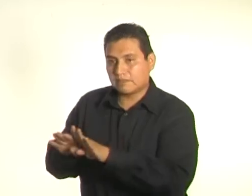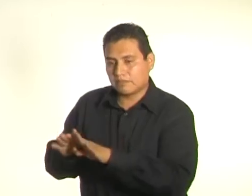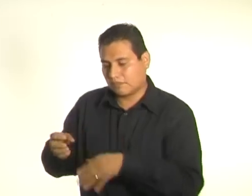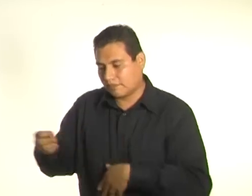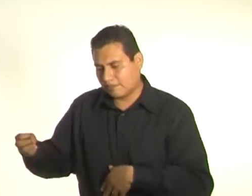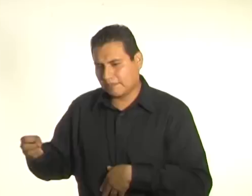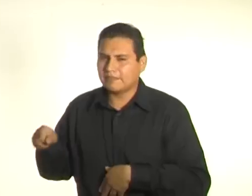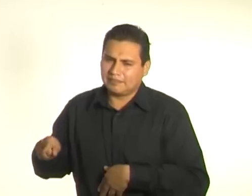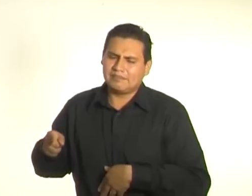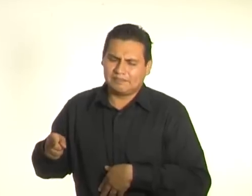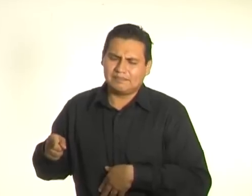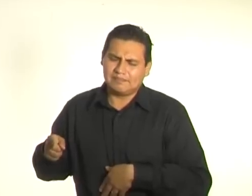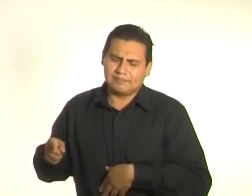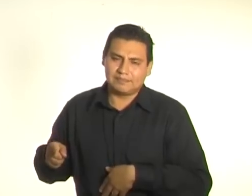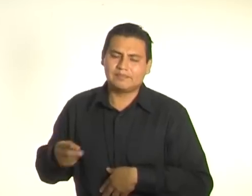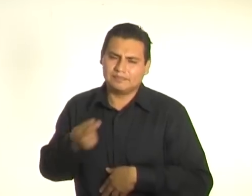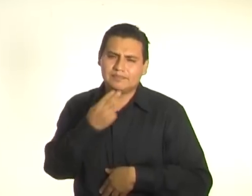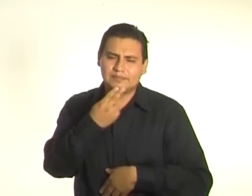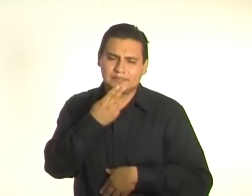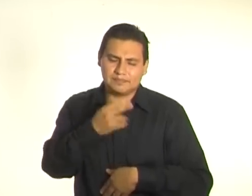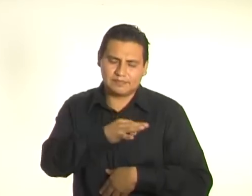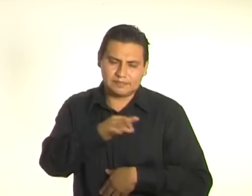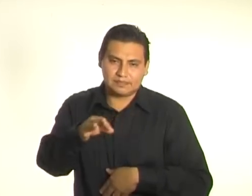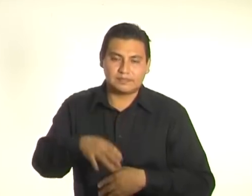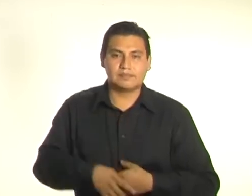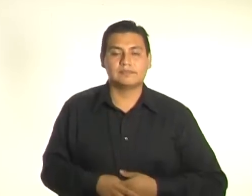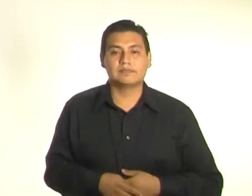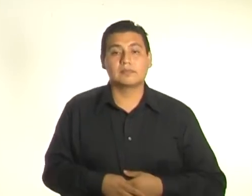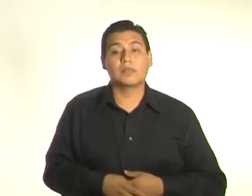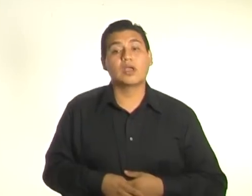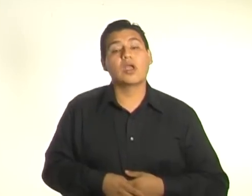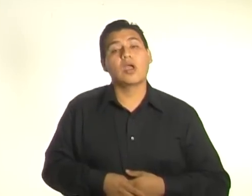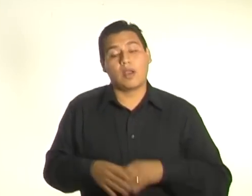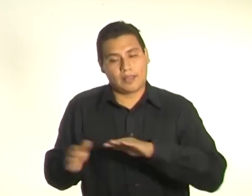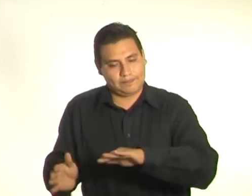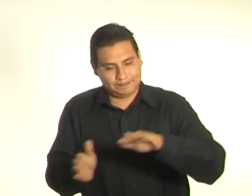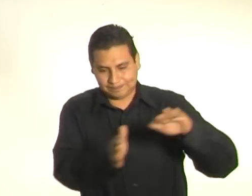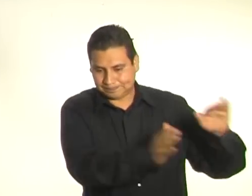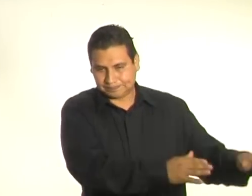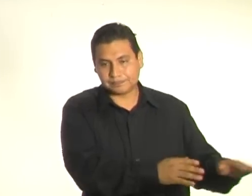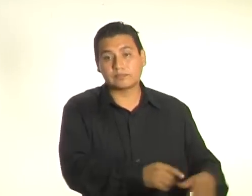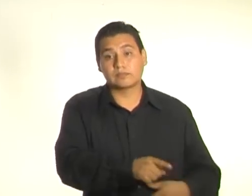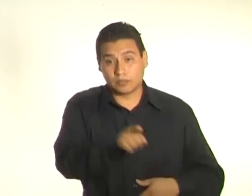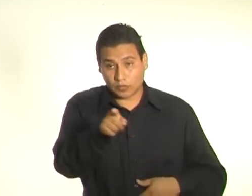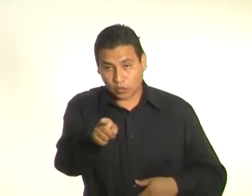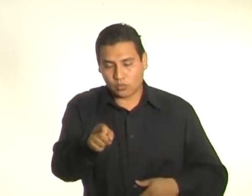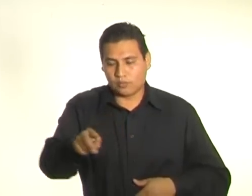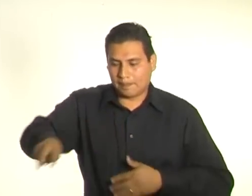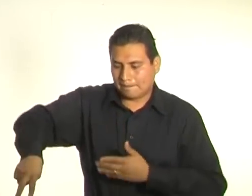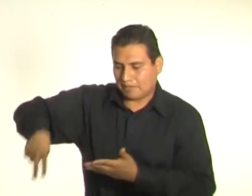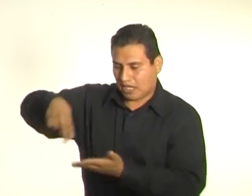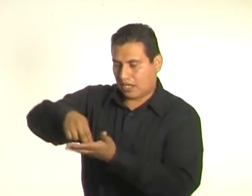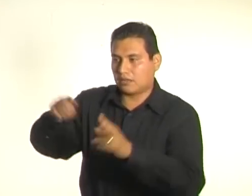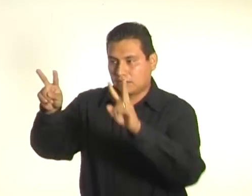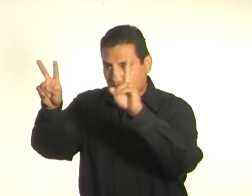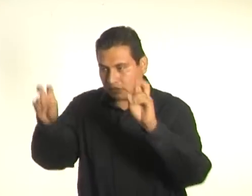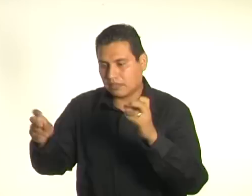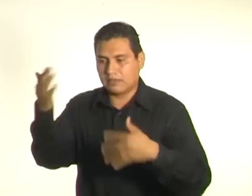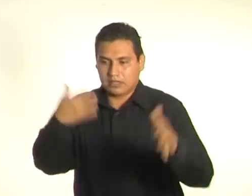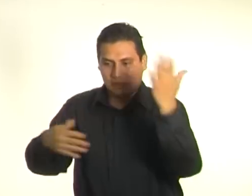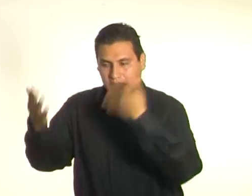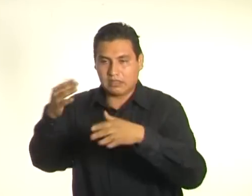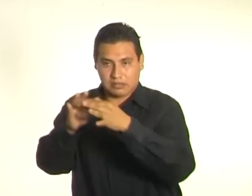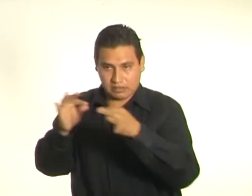equipo, si la exposición es en equipo, es importante que no estemos todos los